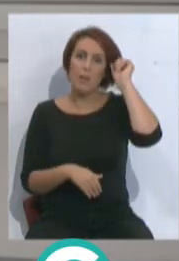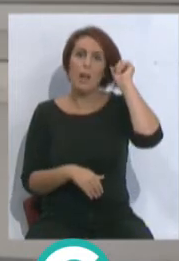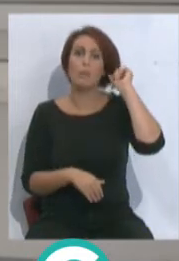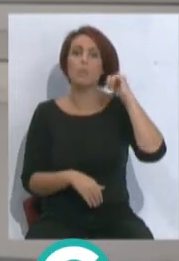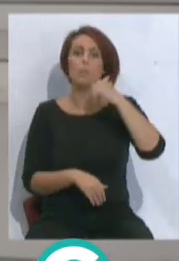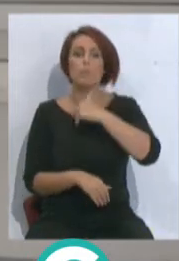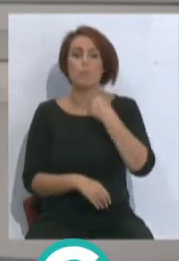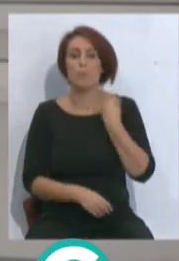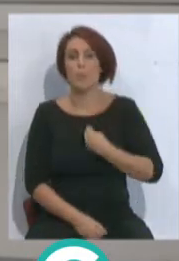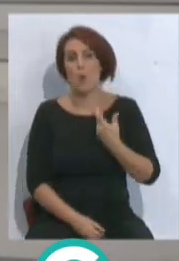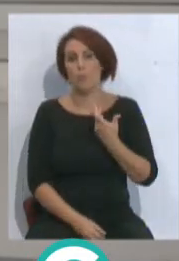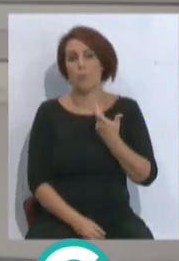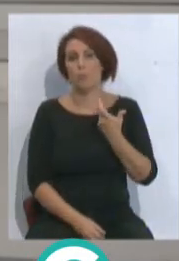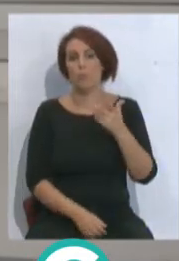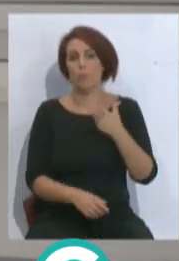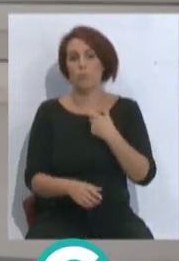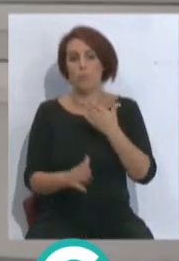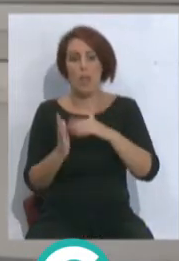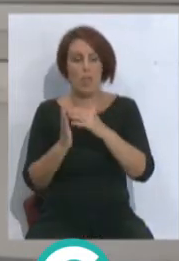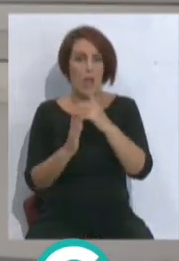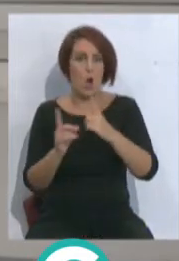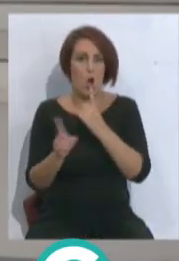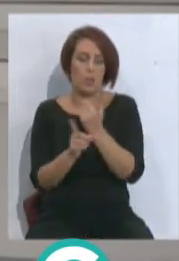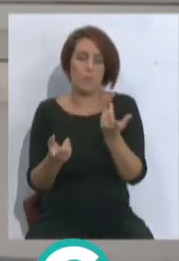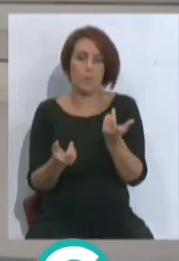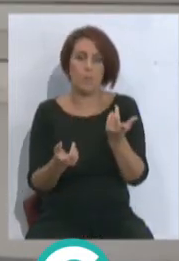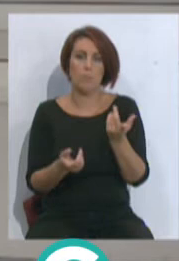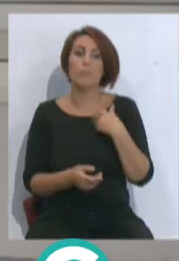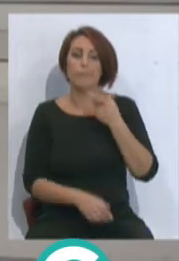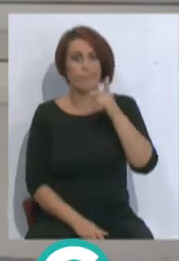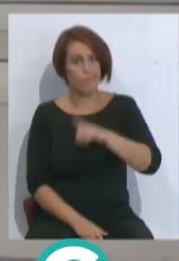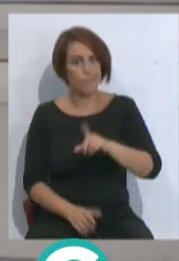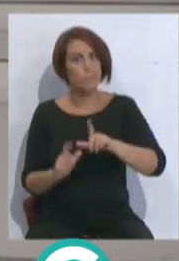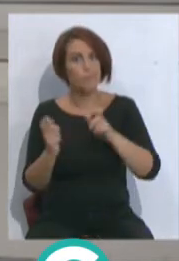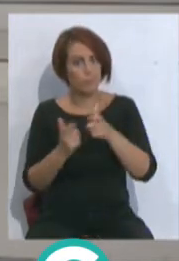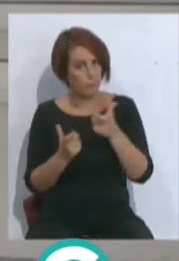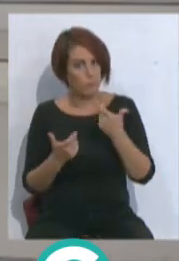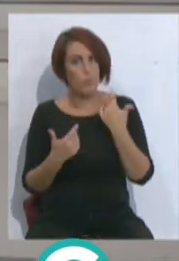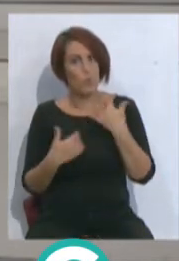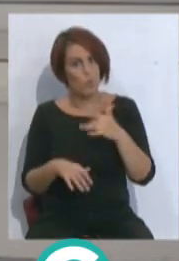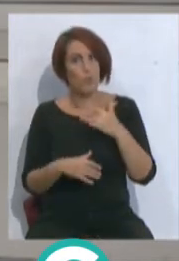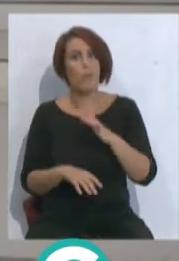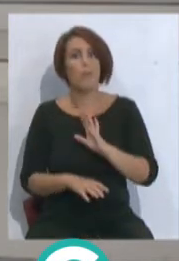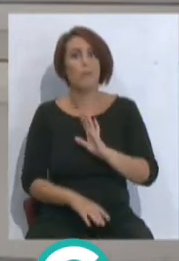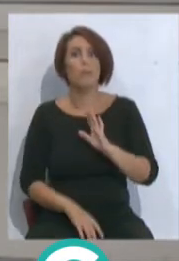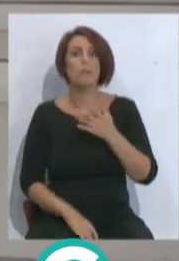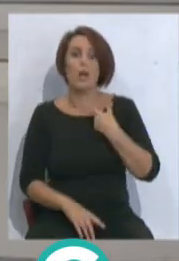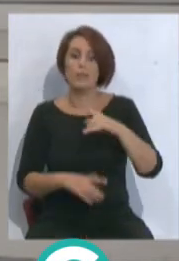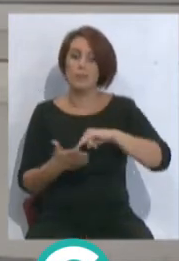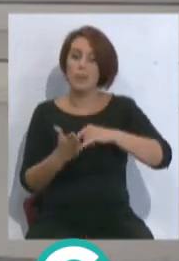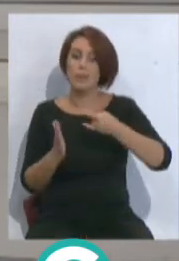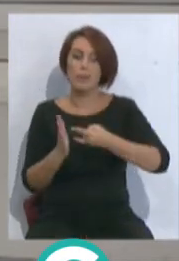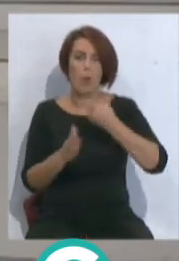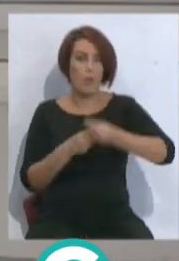el que sacaba frente al equipo Che. Que por cierto también Bordalat la lió. Pero bueno, ya entraremos en materia.